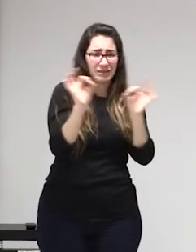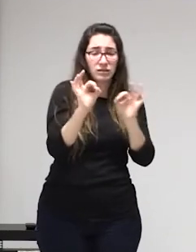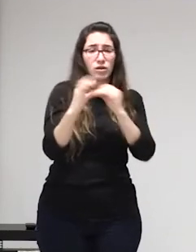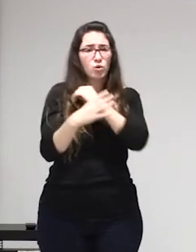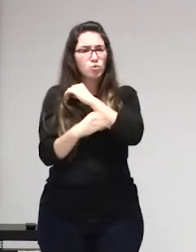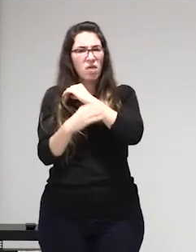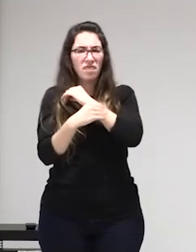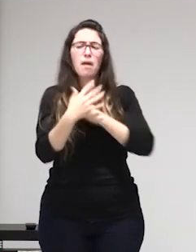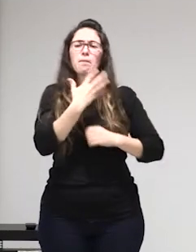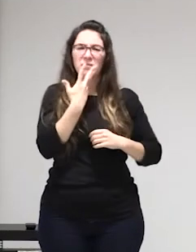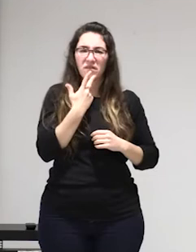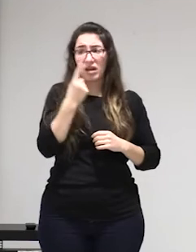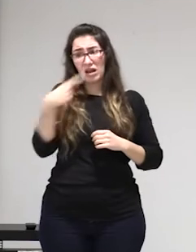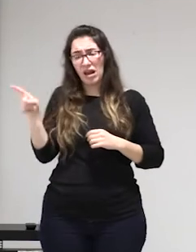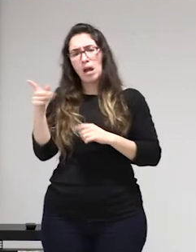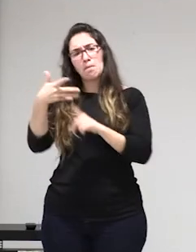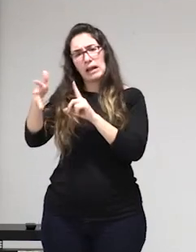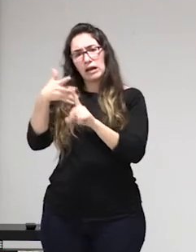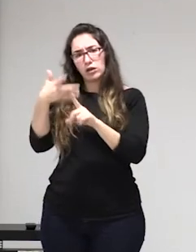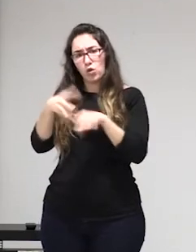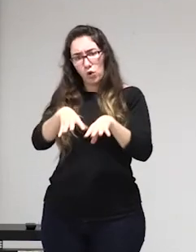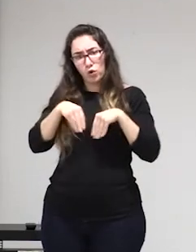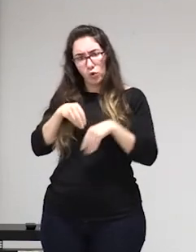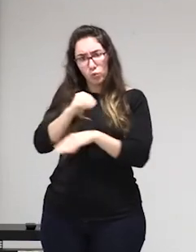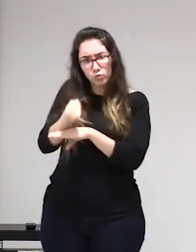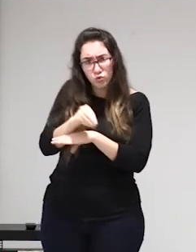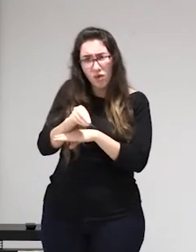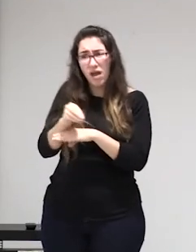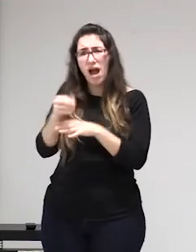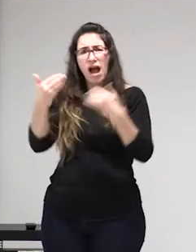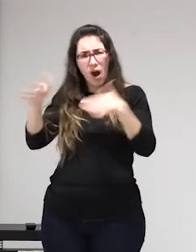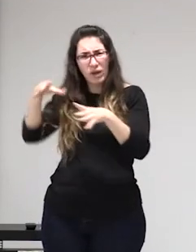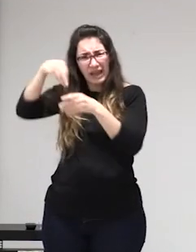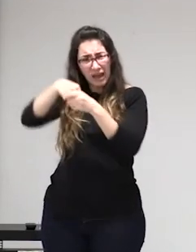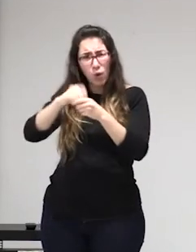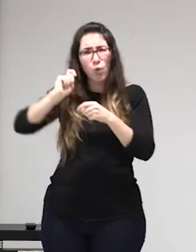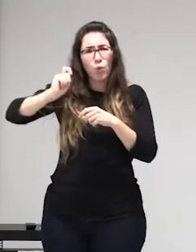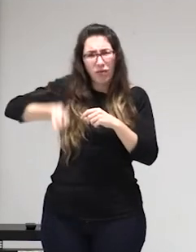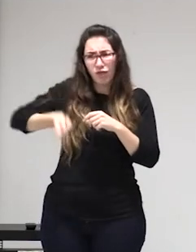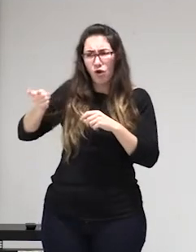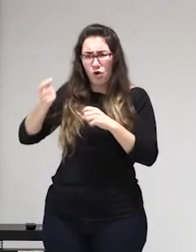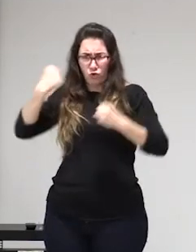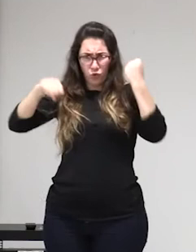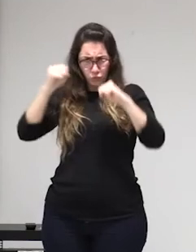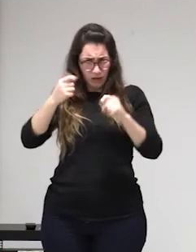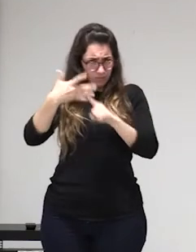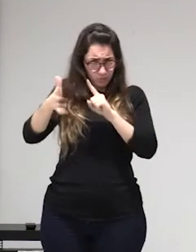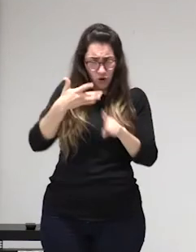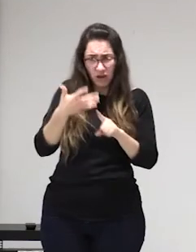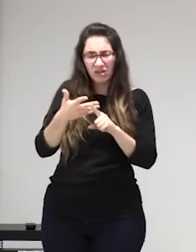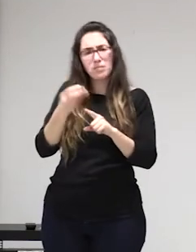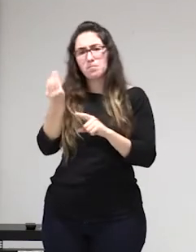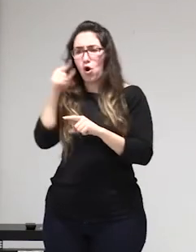clientes y que al final las condiciones de trabajo sean peores no es que se están retirando custodias de